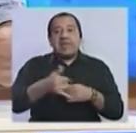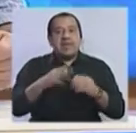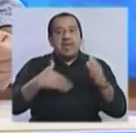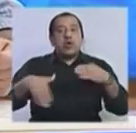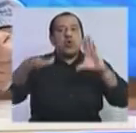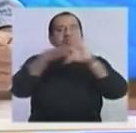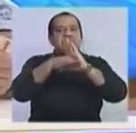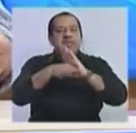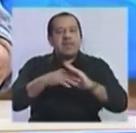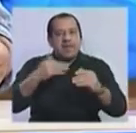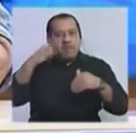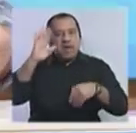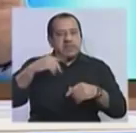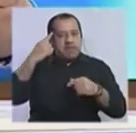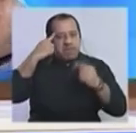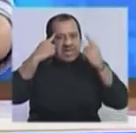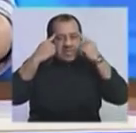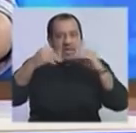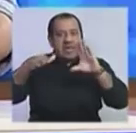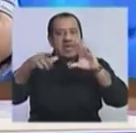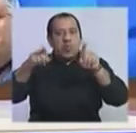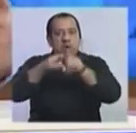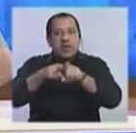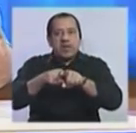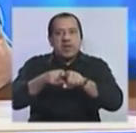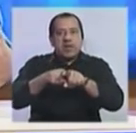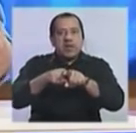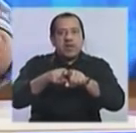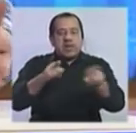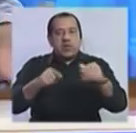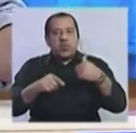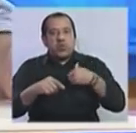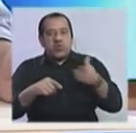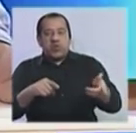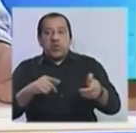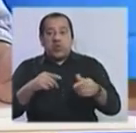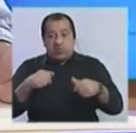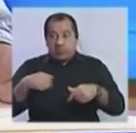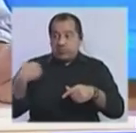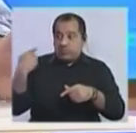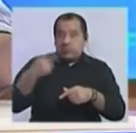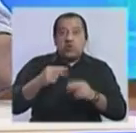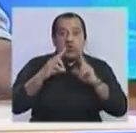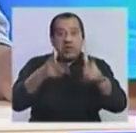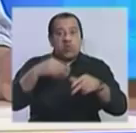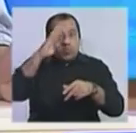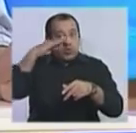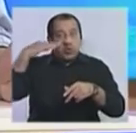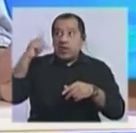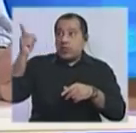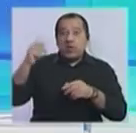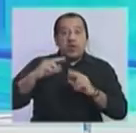y política con la oposición que con el gobierno que lo ha dicho en estas últimas horas en declaraciones